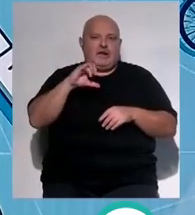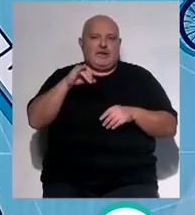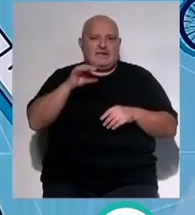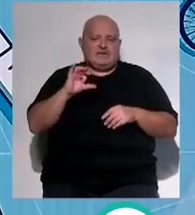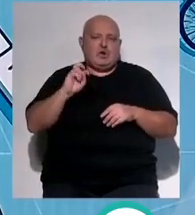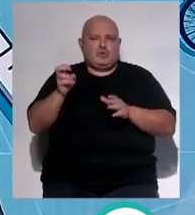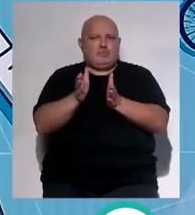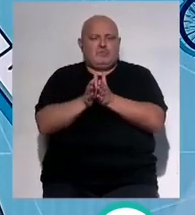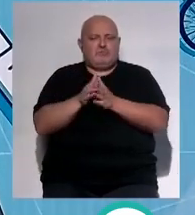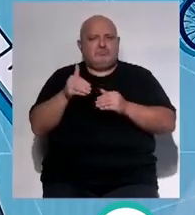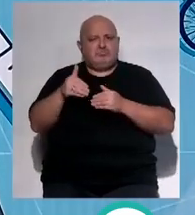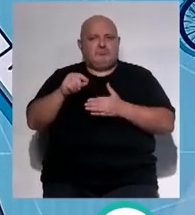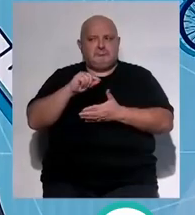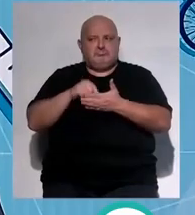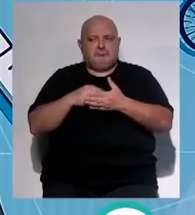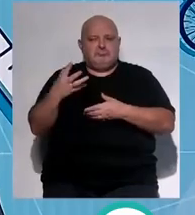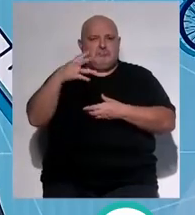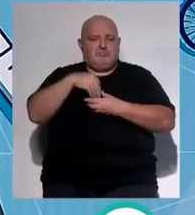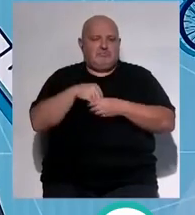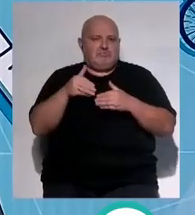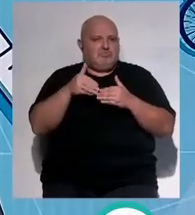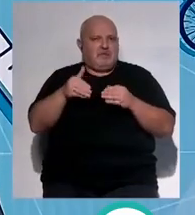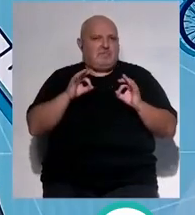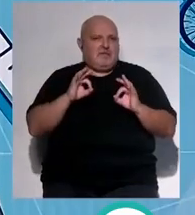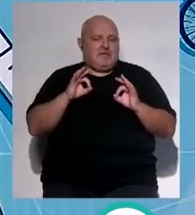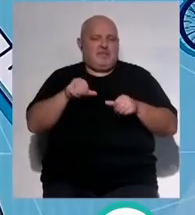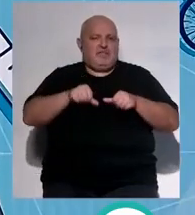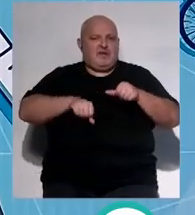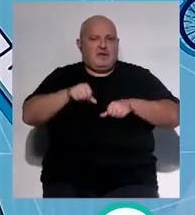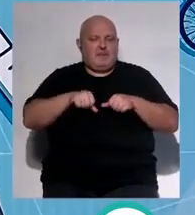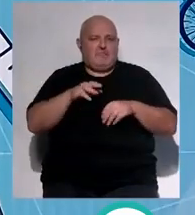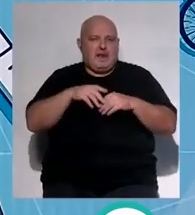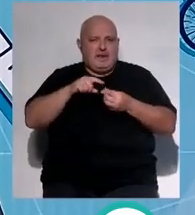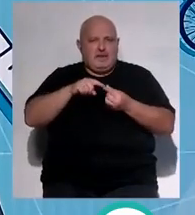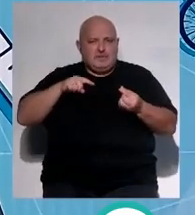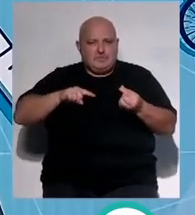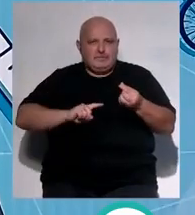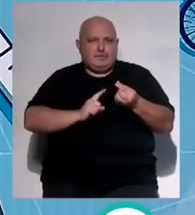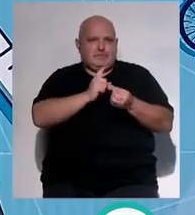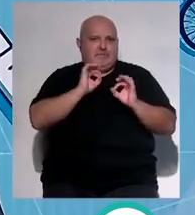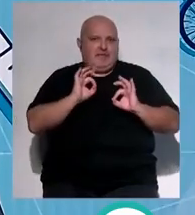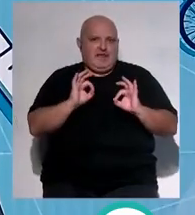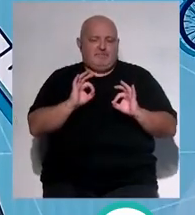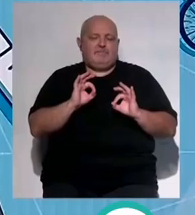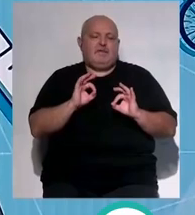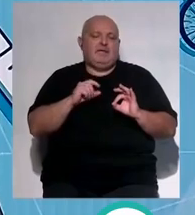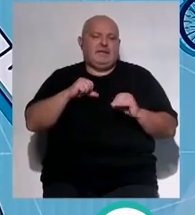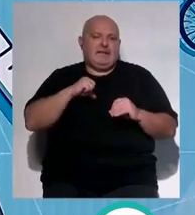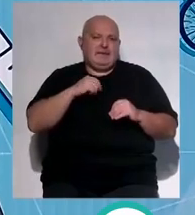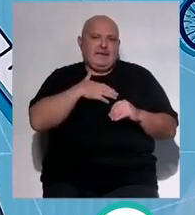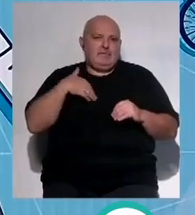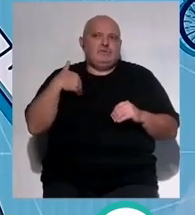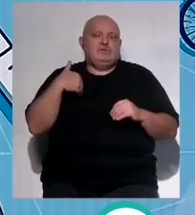otro compañero que se va a incorporar ahora especialista en cirugía laparoscópica donde queremos también